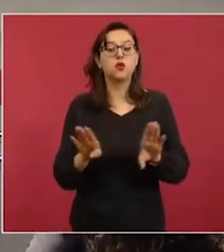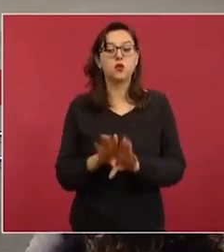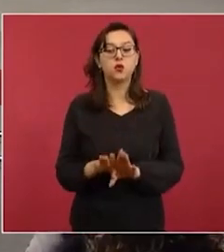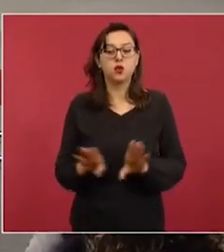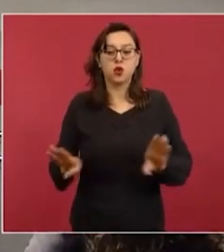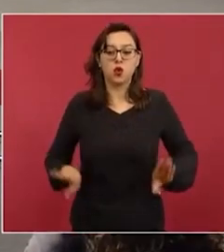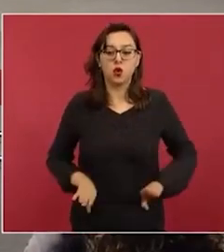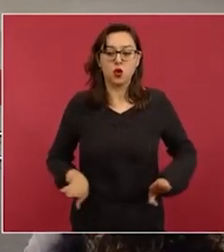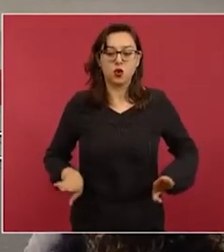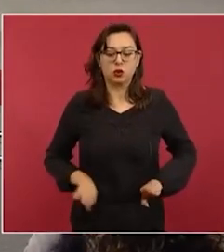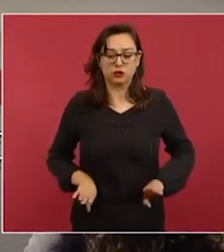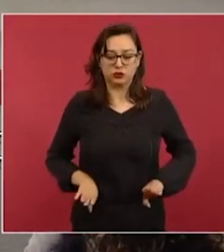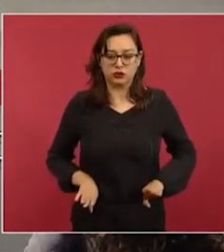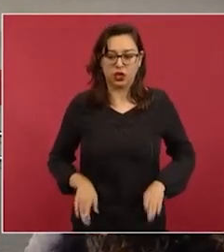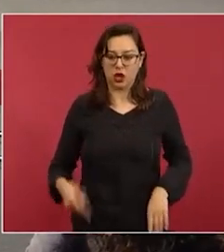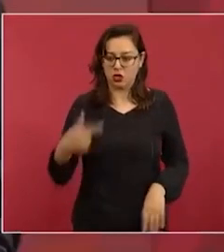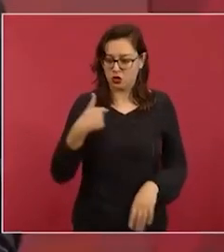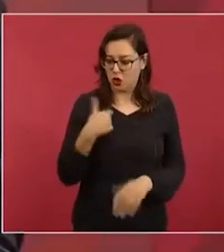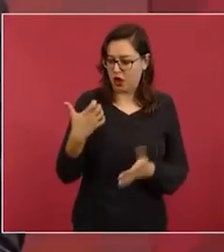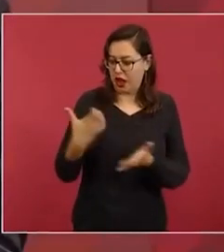solo en ganar.